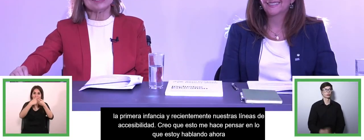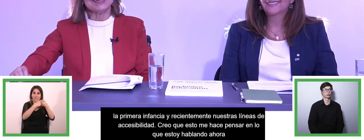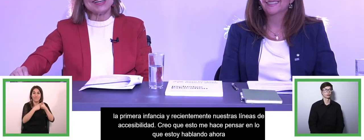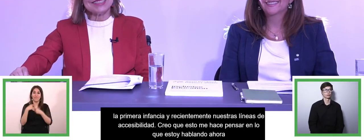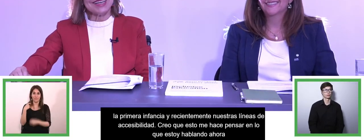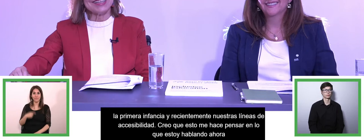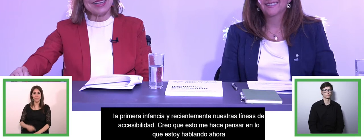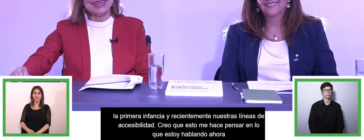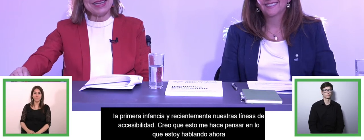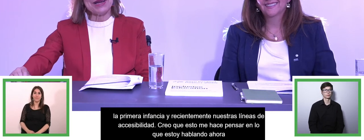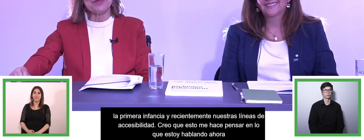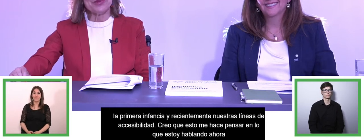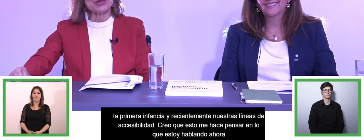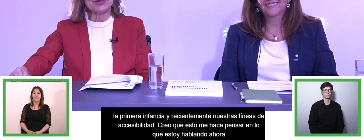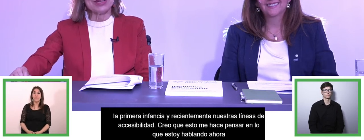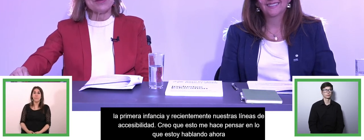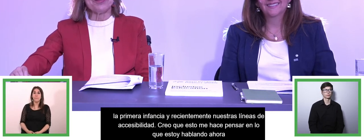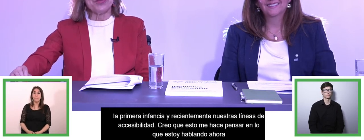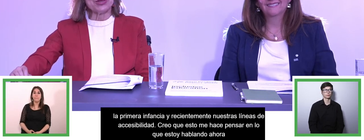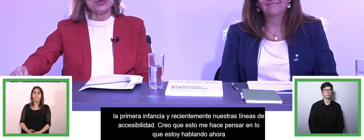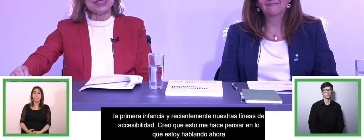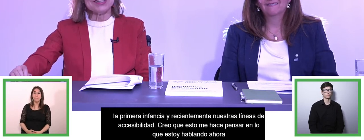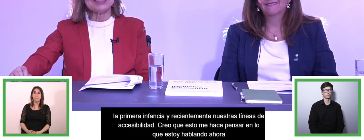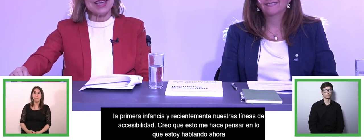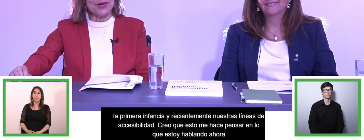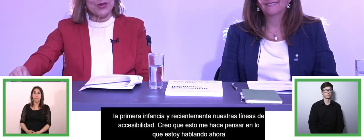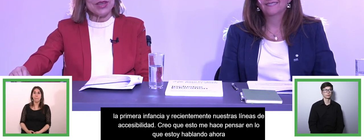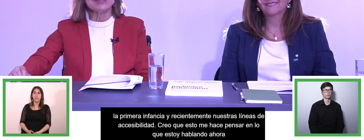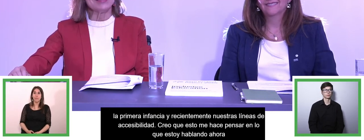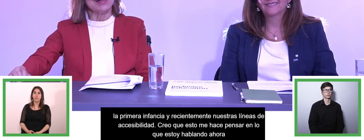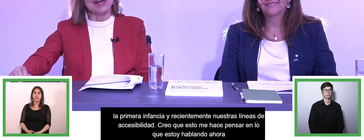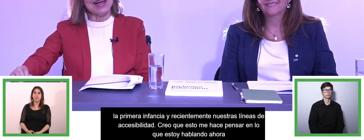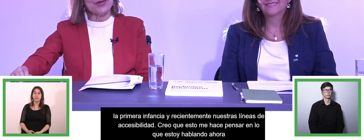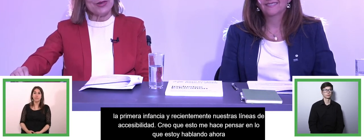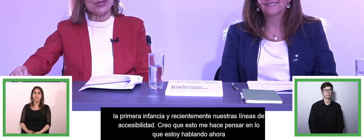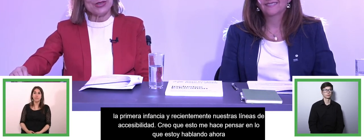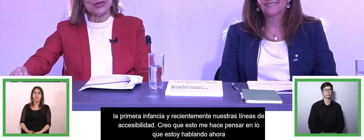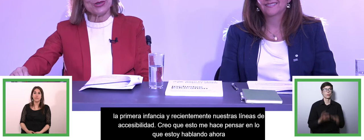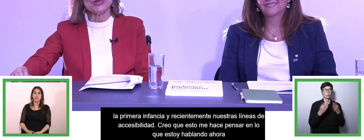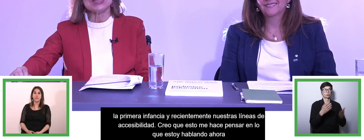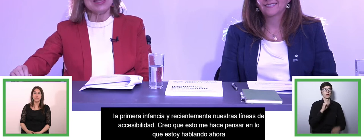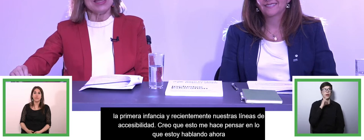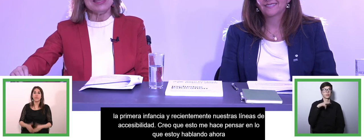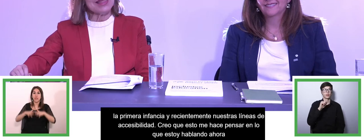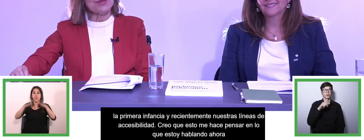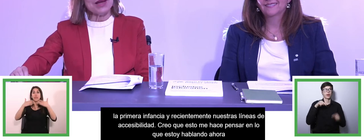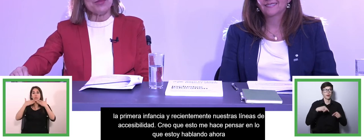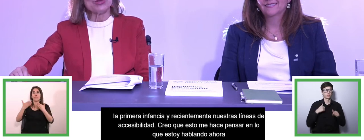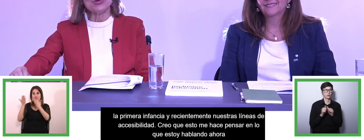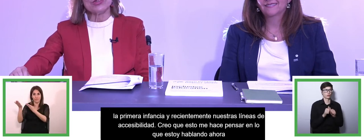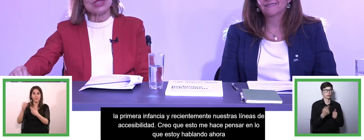Muchas gracias, Catalina, por tu presencia hoy acá con nosotros y